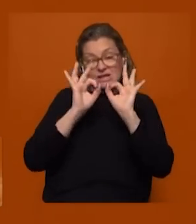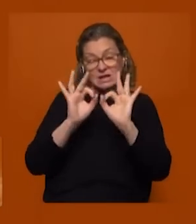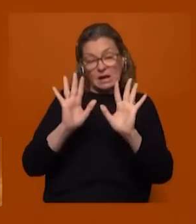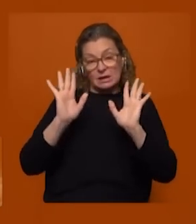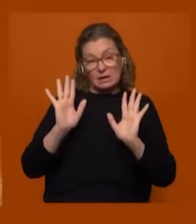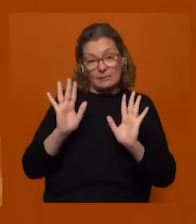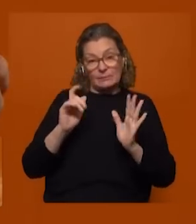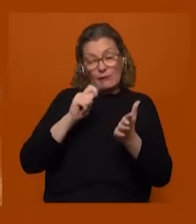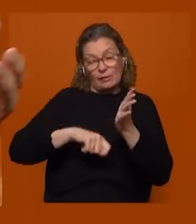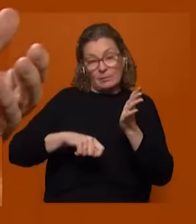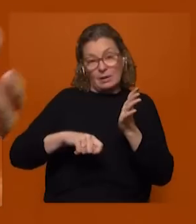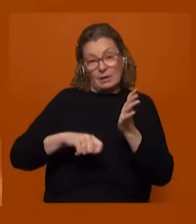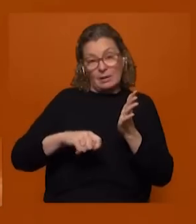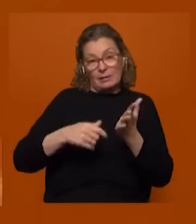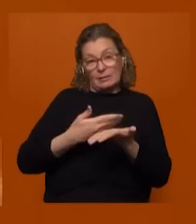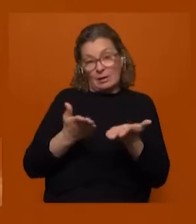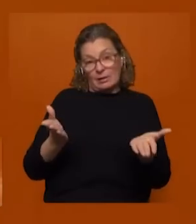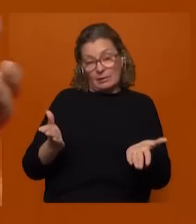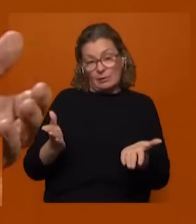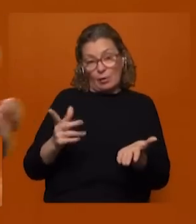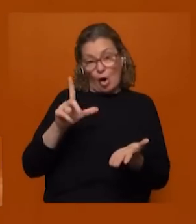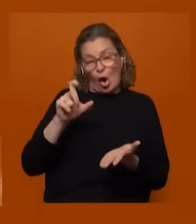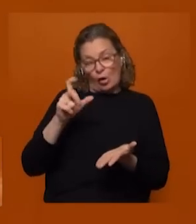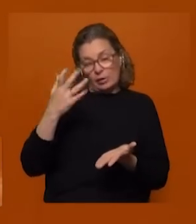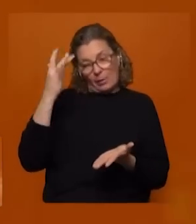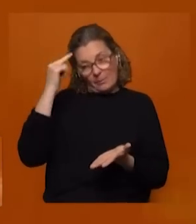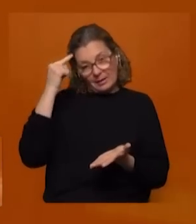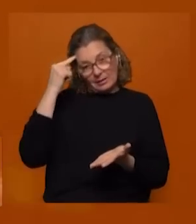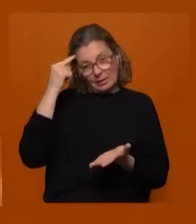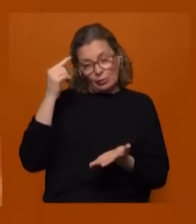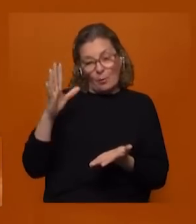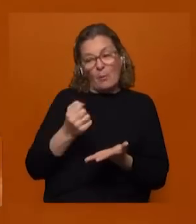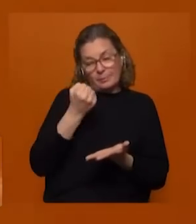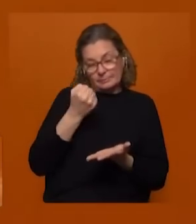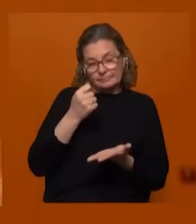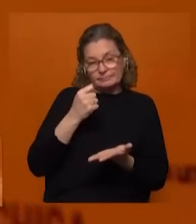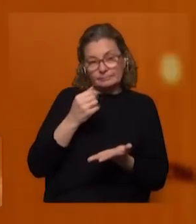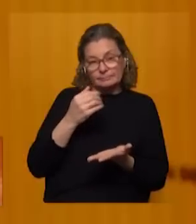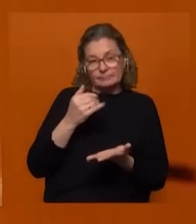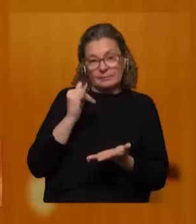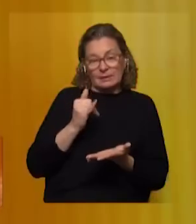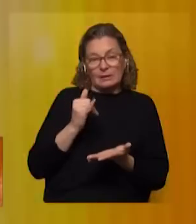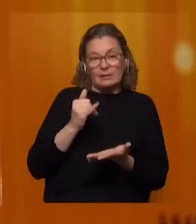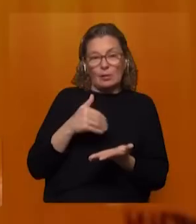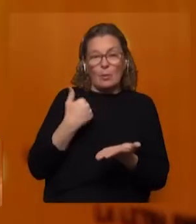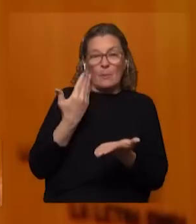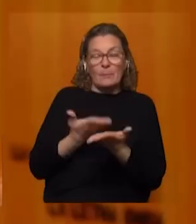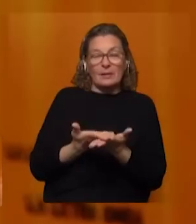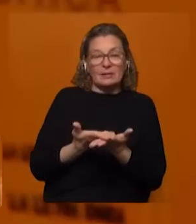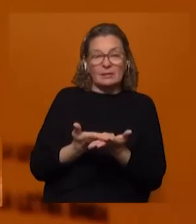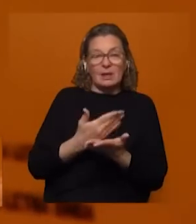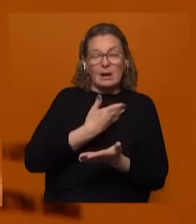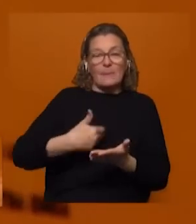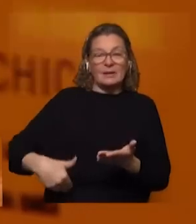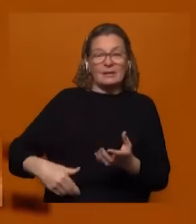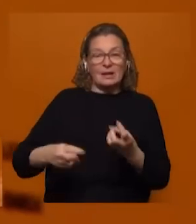las firmas hay que darlas como obviamente obtenibles además tienen que ser presentadas a la presidencia